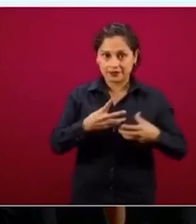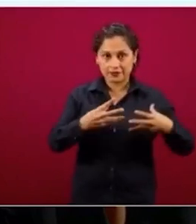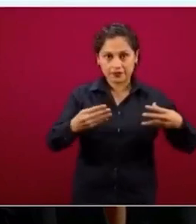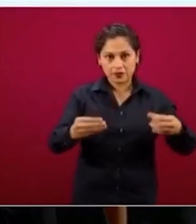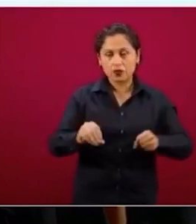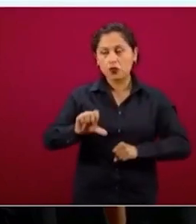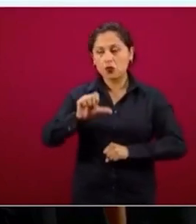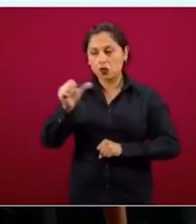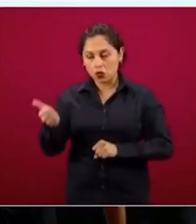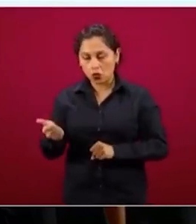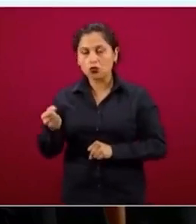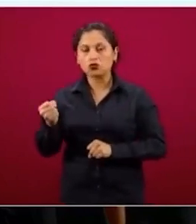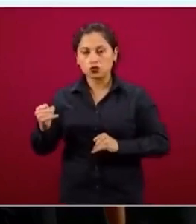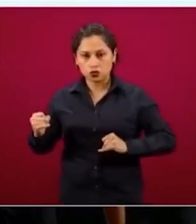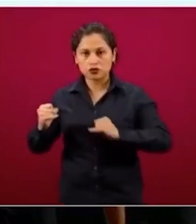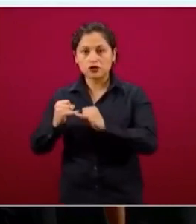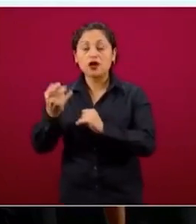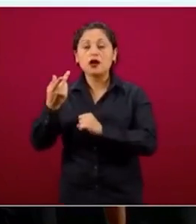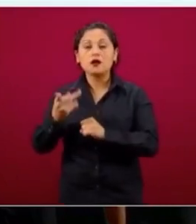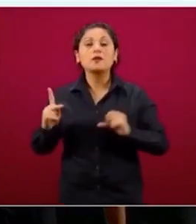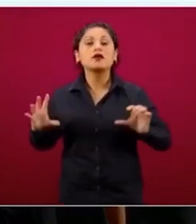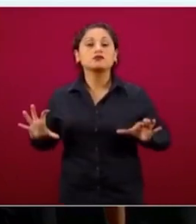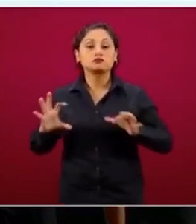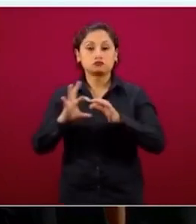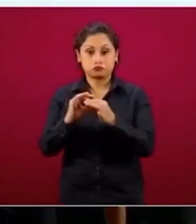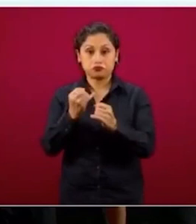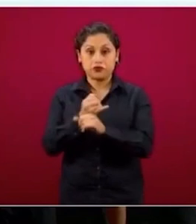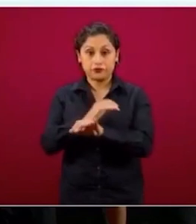pero comparten varios puentes de información.